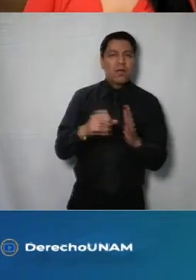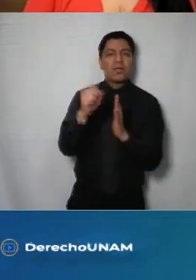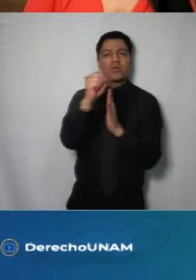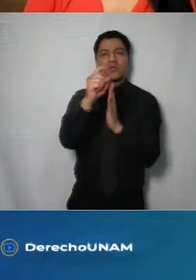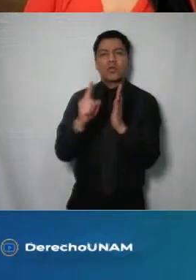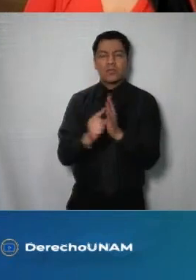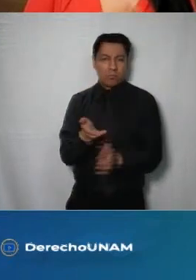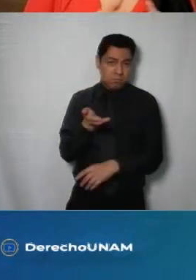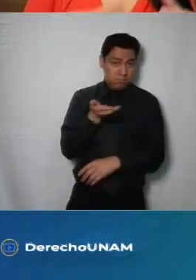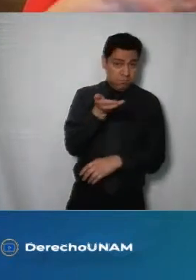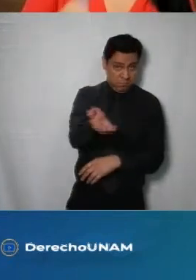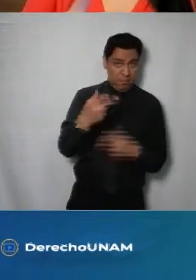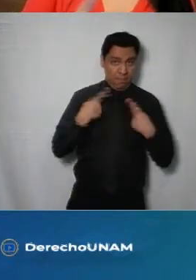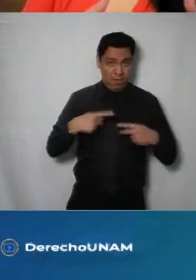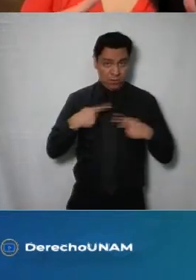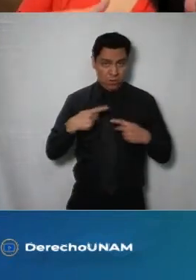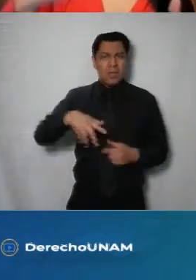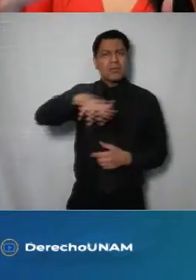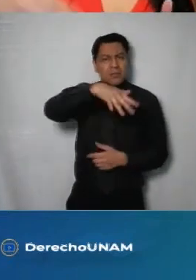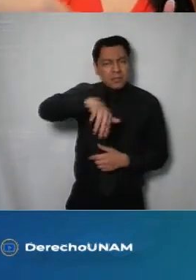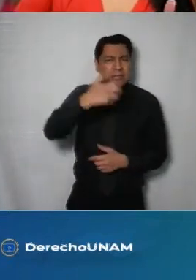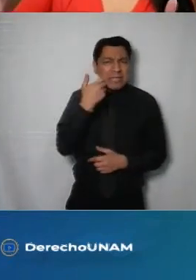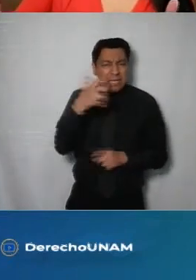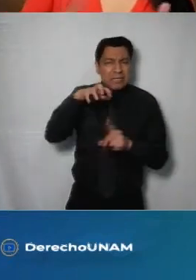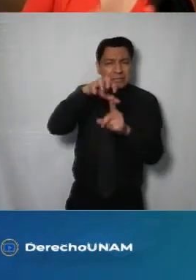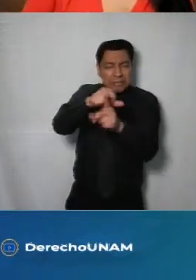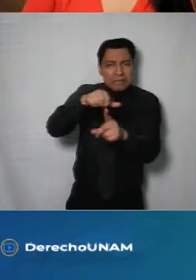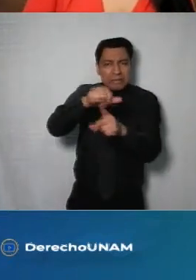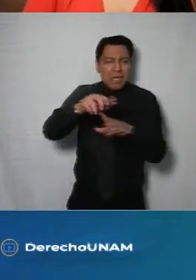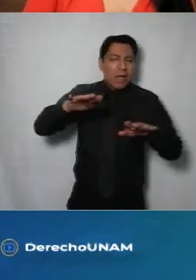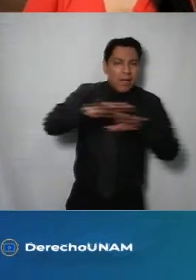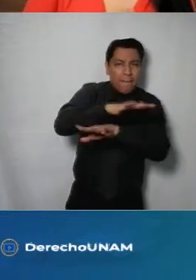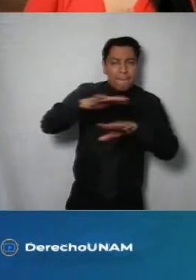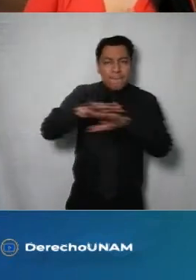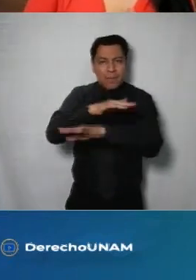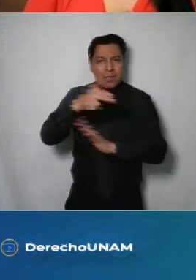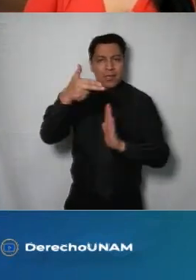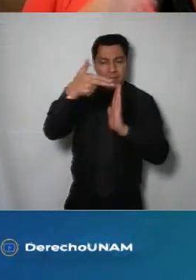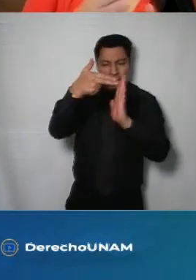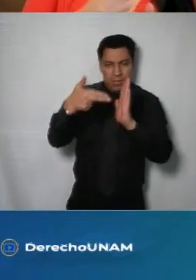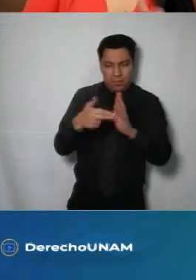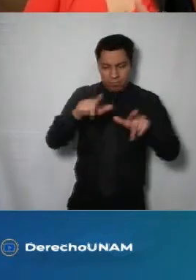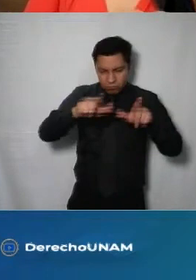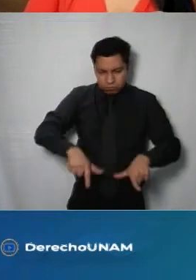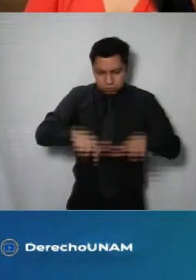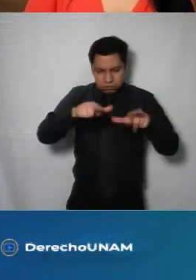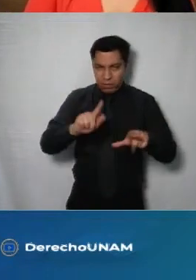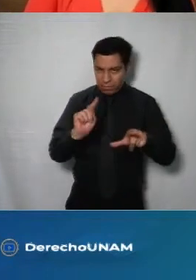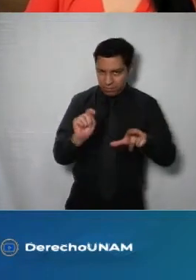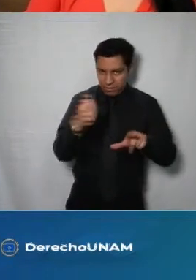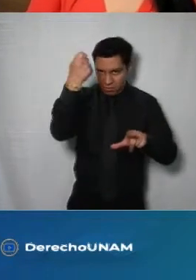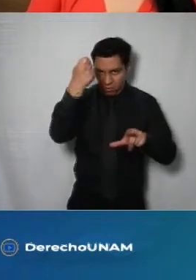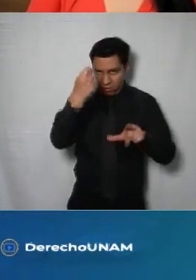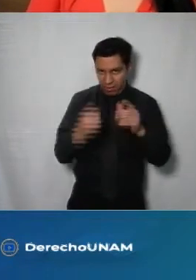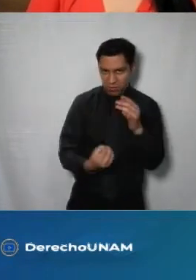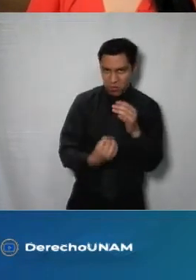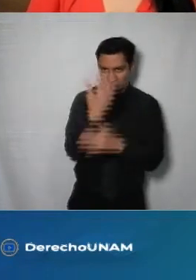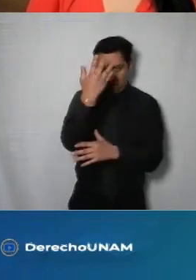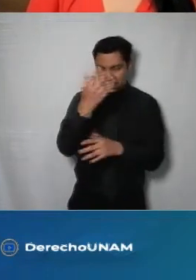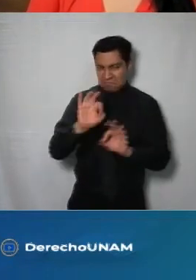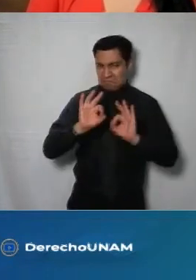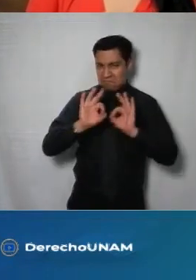de hecho de los propios sujetos obligados que buscamos el evolucionar esta herramienta y seguimos pues con el tema de la innovación